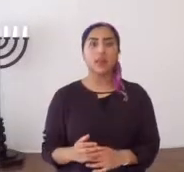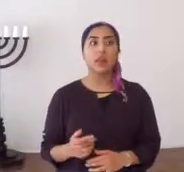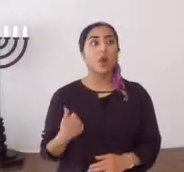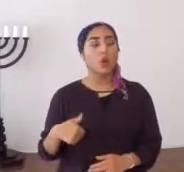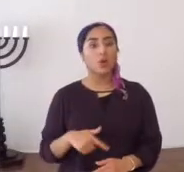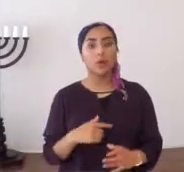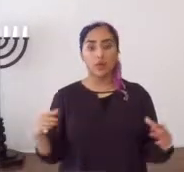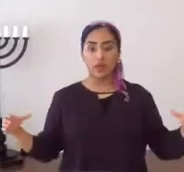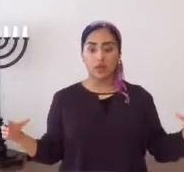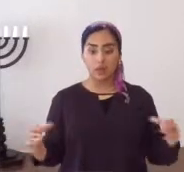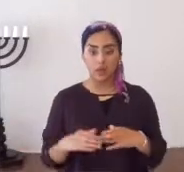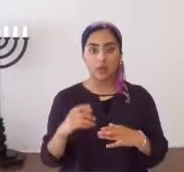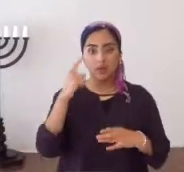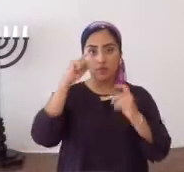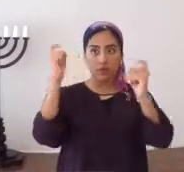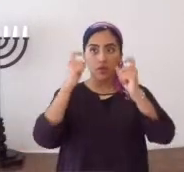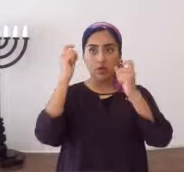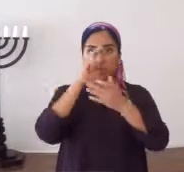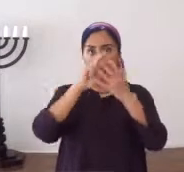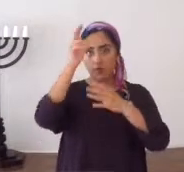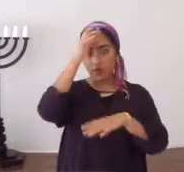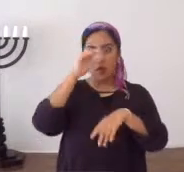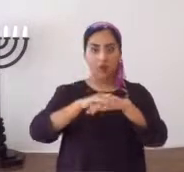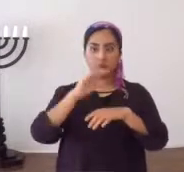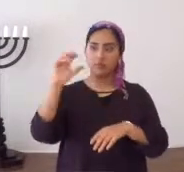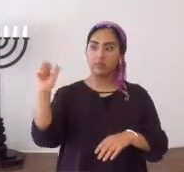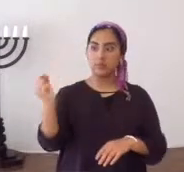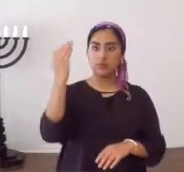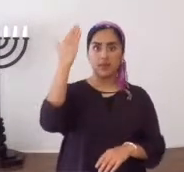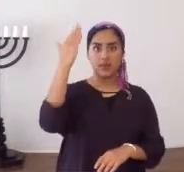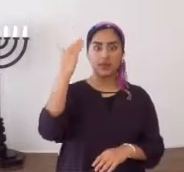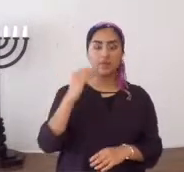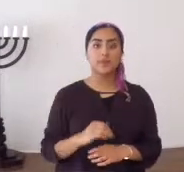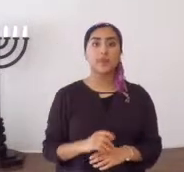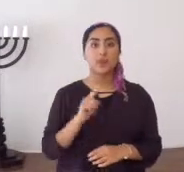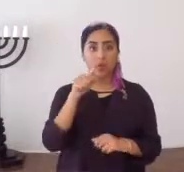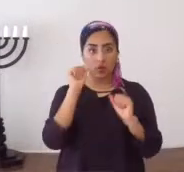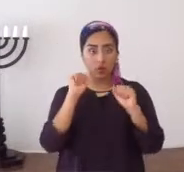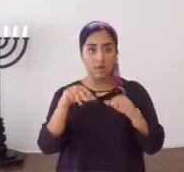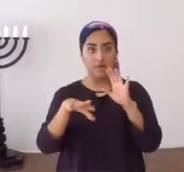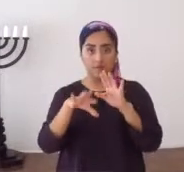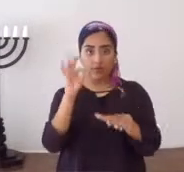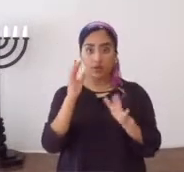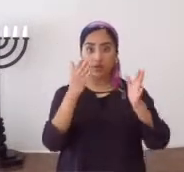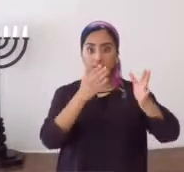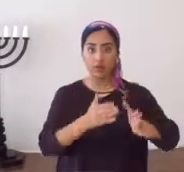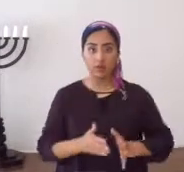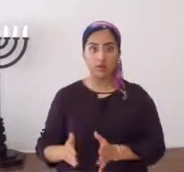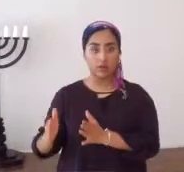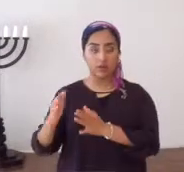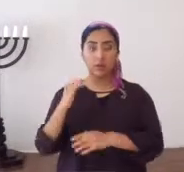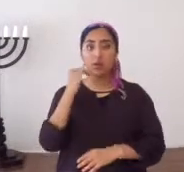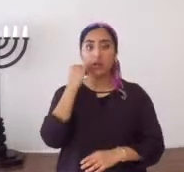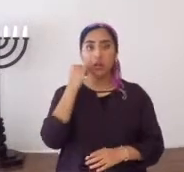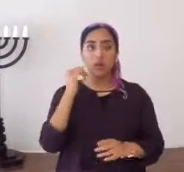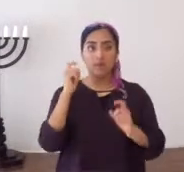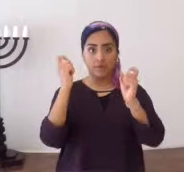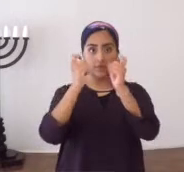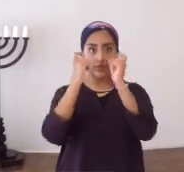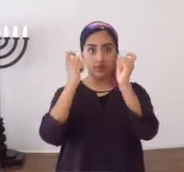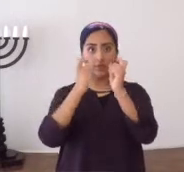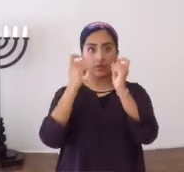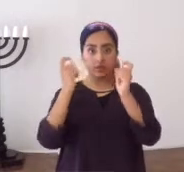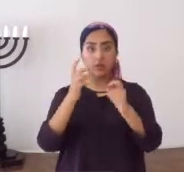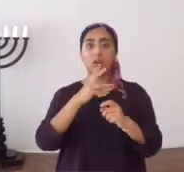naciendo, nos reunimos entonces para adorar al Padre Eterno en Shabbat. Usted puede encontrar el orden,